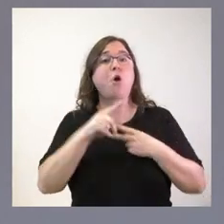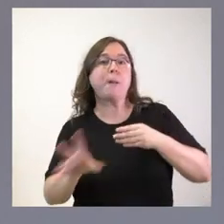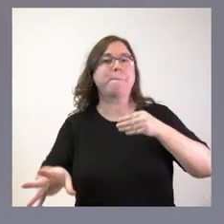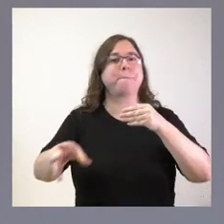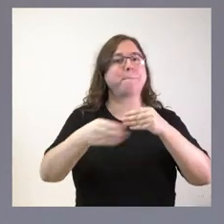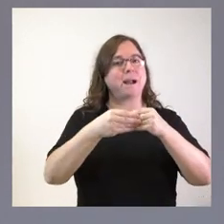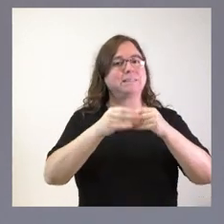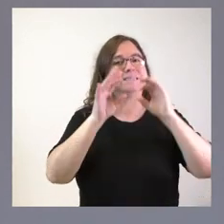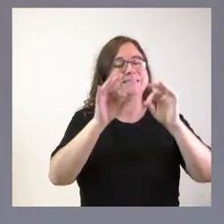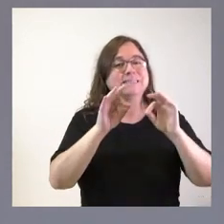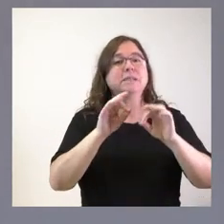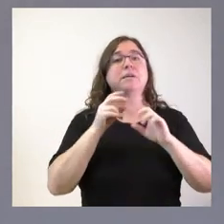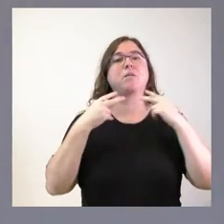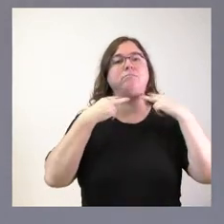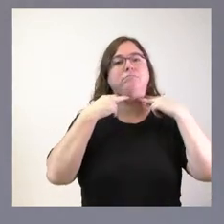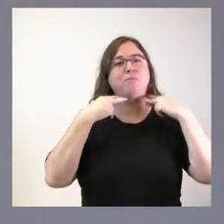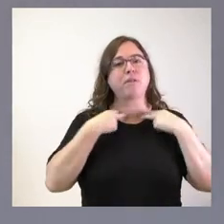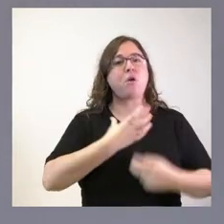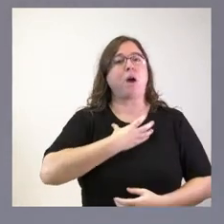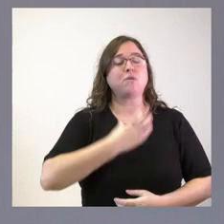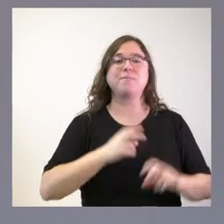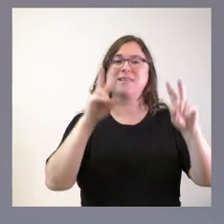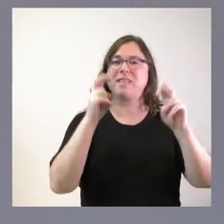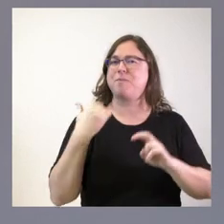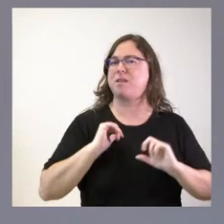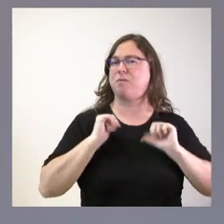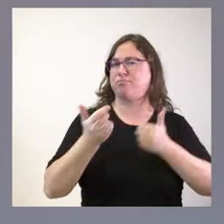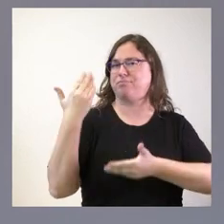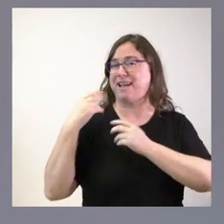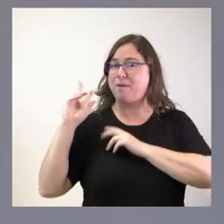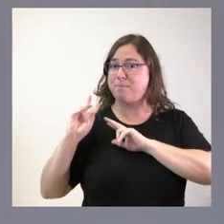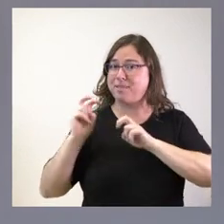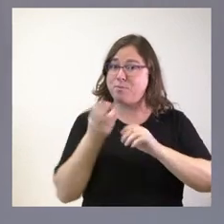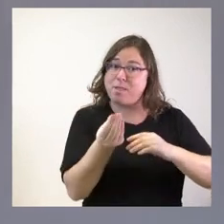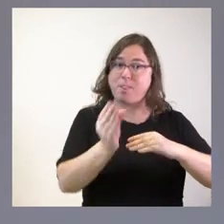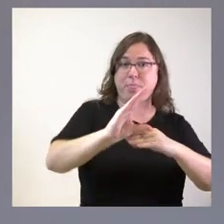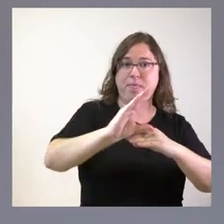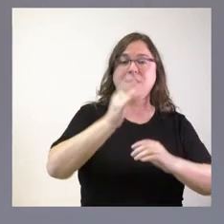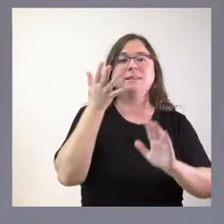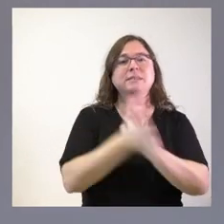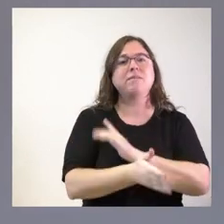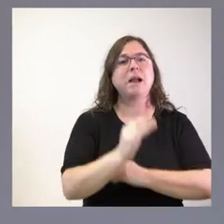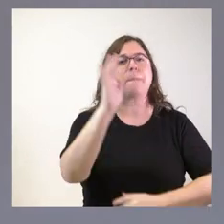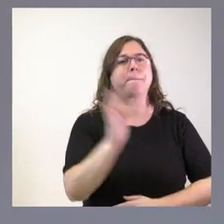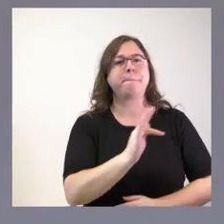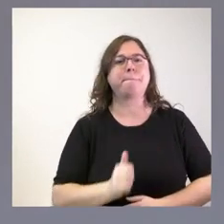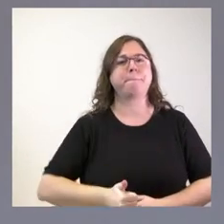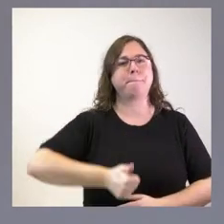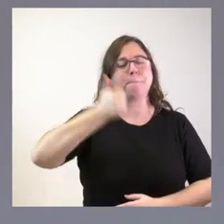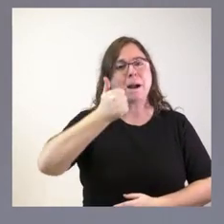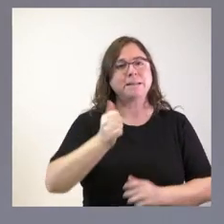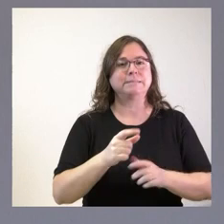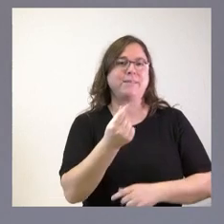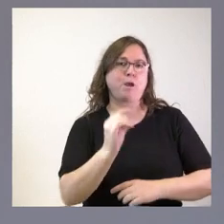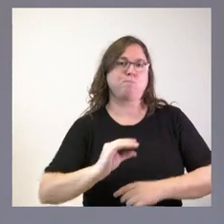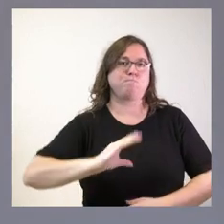adicional a estas corporaciones locales sobre las cifras ya inicialmente acordadas, que eleva el importe definitivo a una cantidad más ampliada